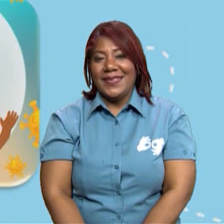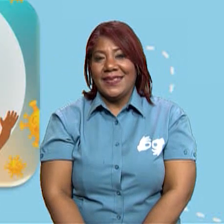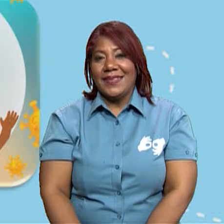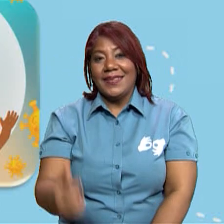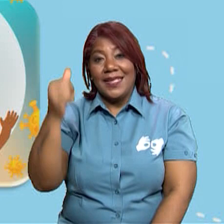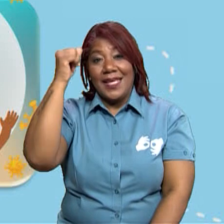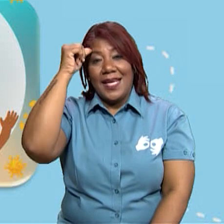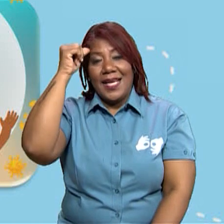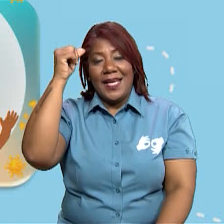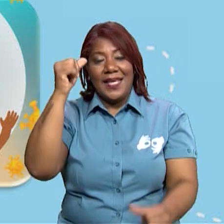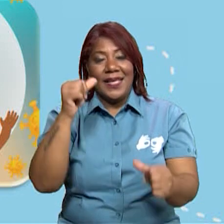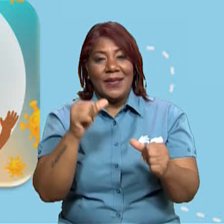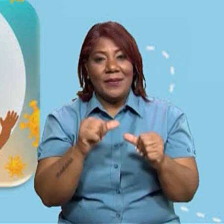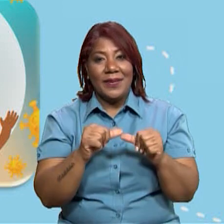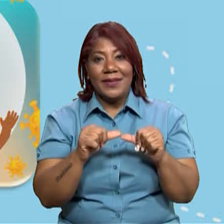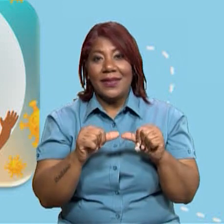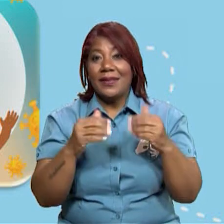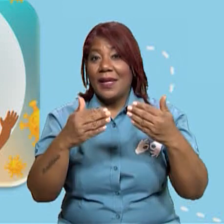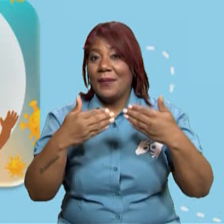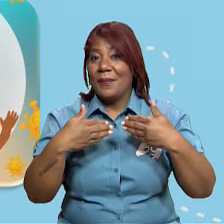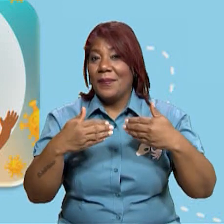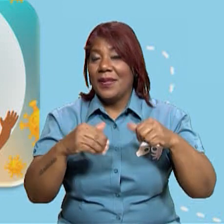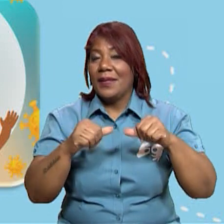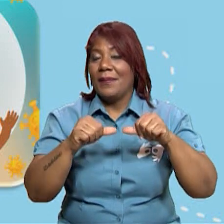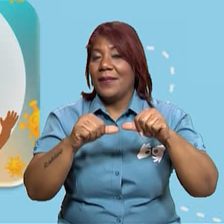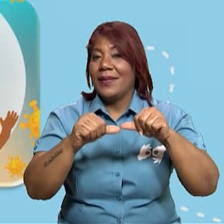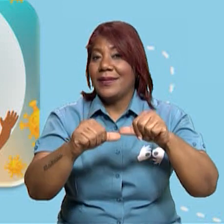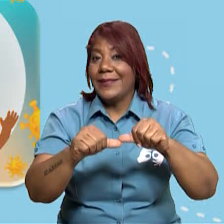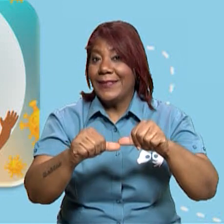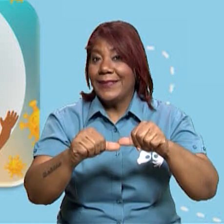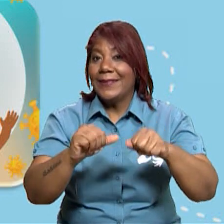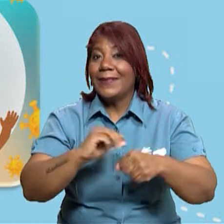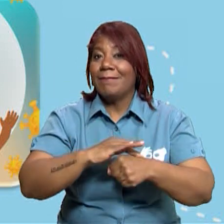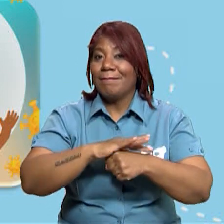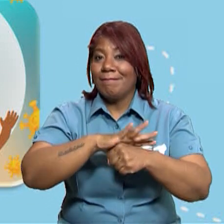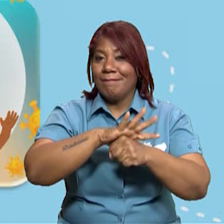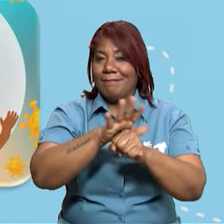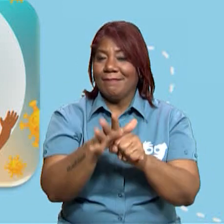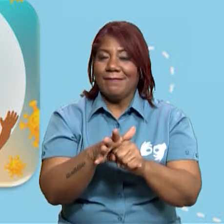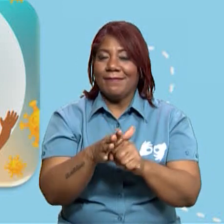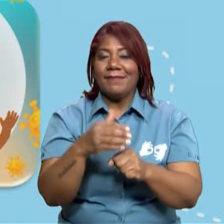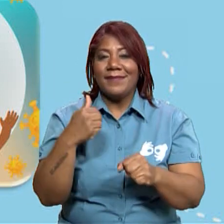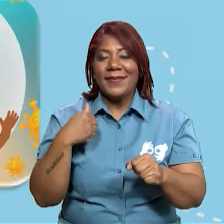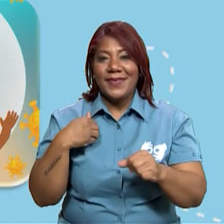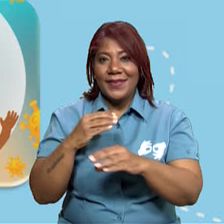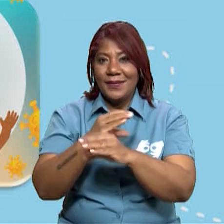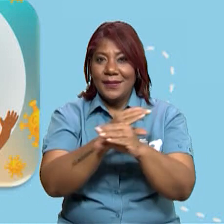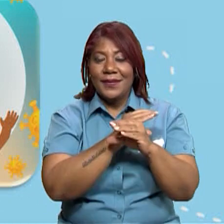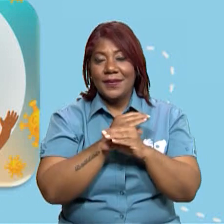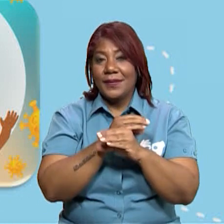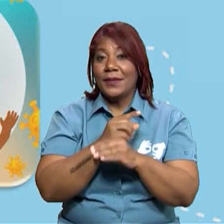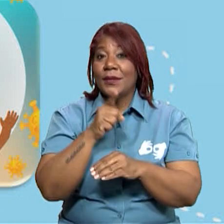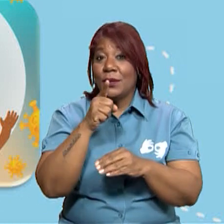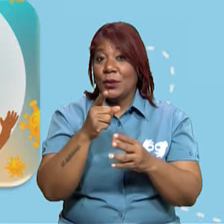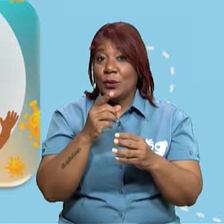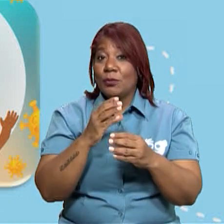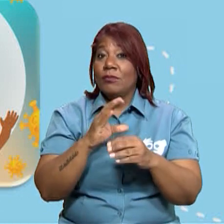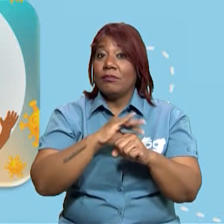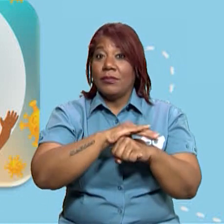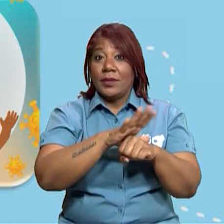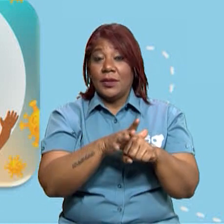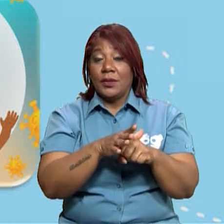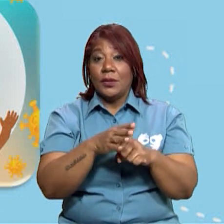Recuerda que aún estamos en tiempo de pandemia y tenemos que cuidarnos y si de la COVID-19 te